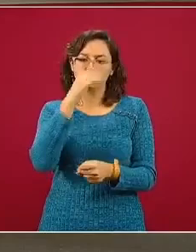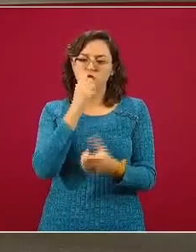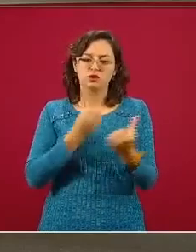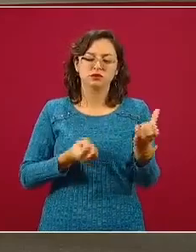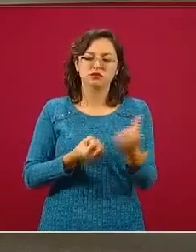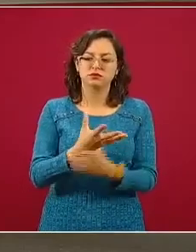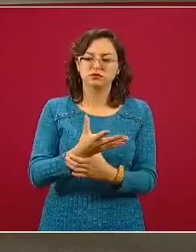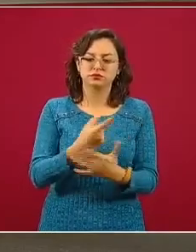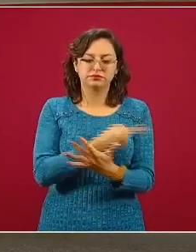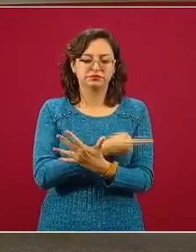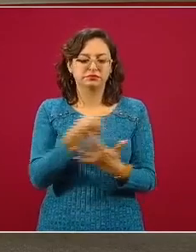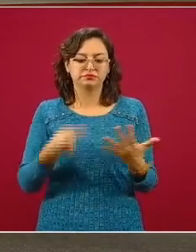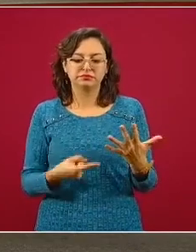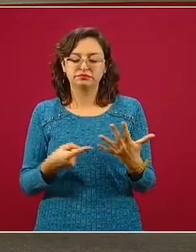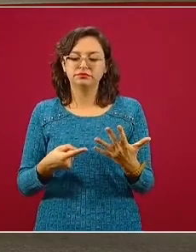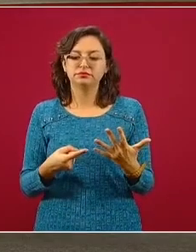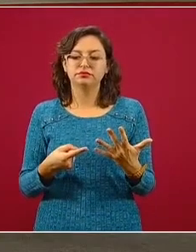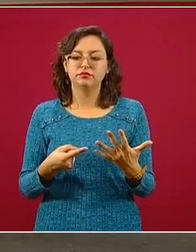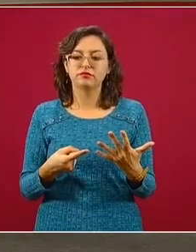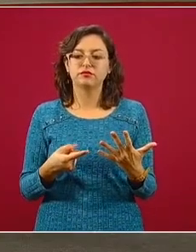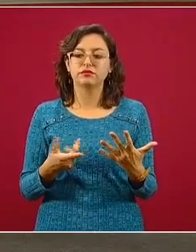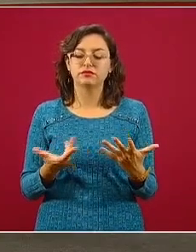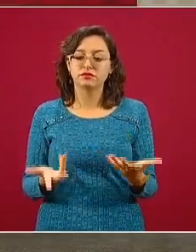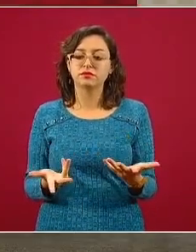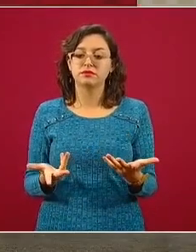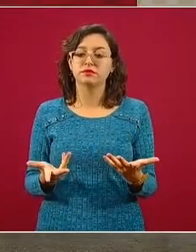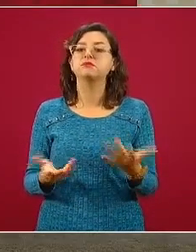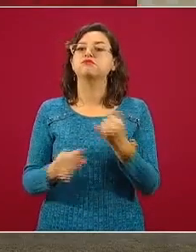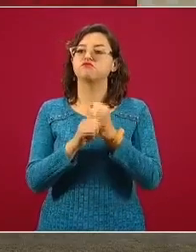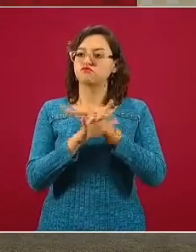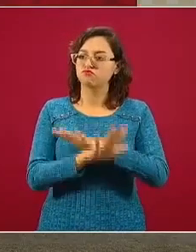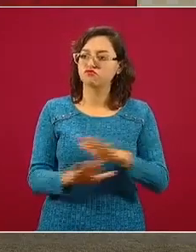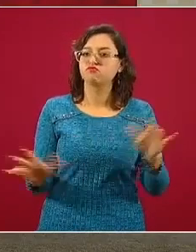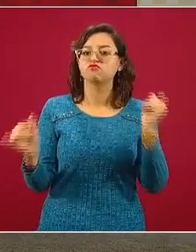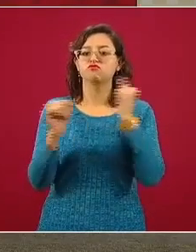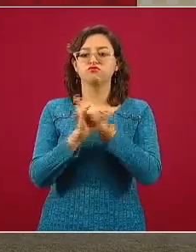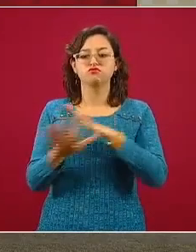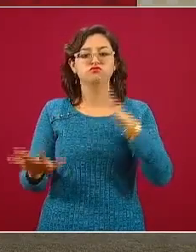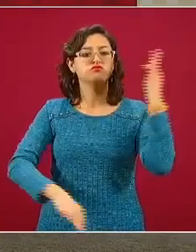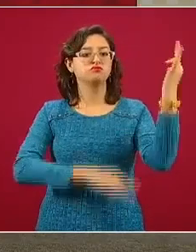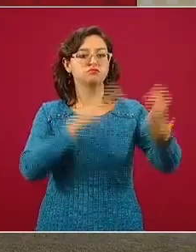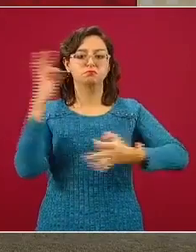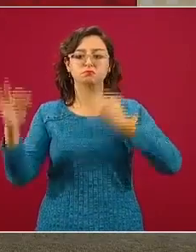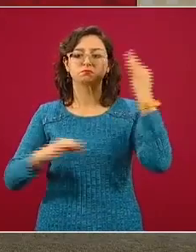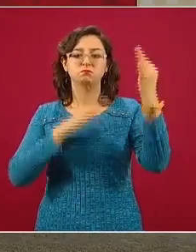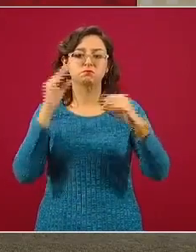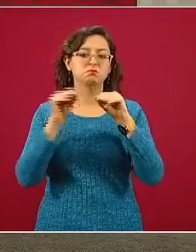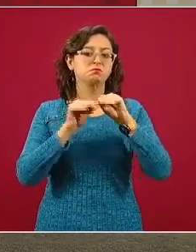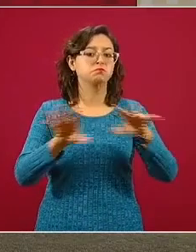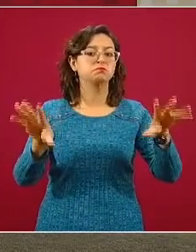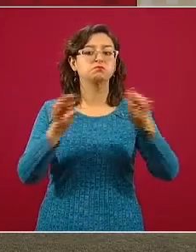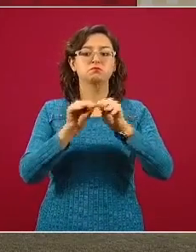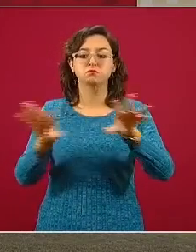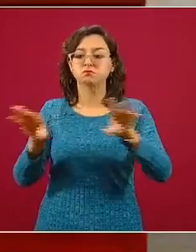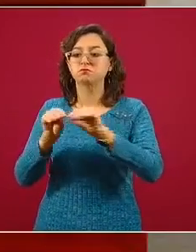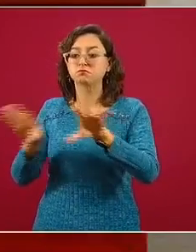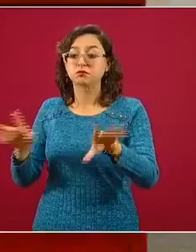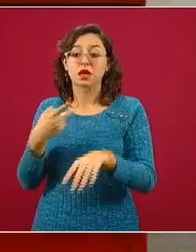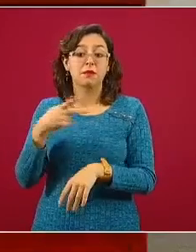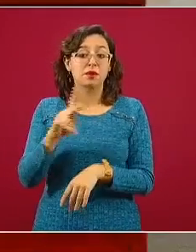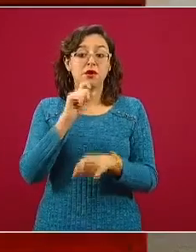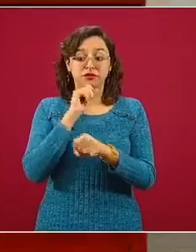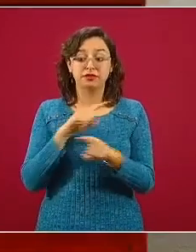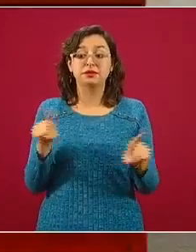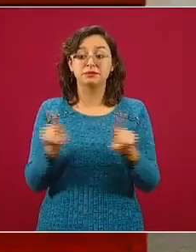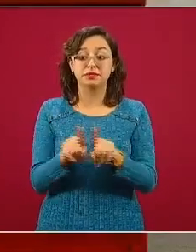todas estas prácticas se pueden incentivar con información, con promoción de la salud, pero también tienen un componente muy